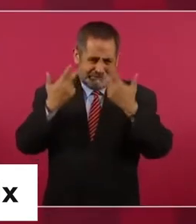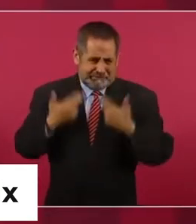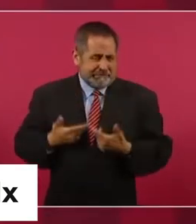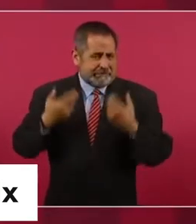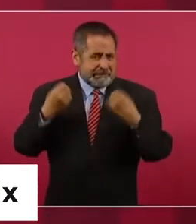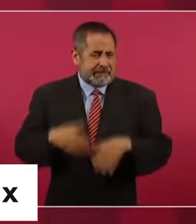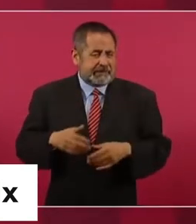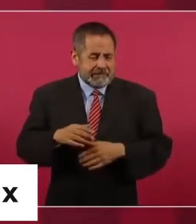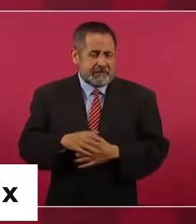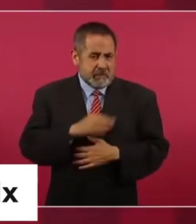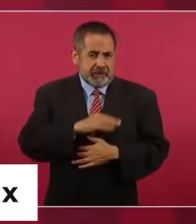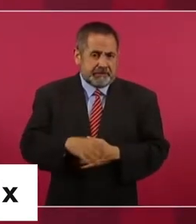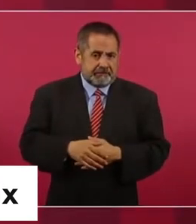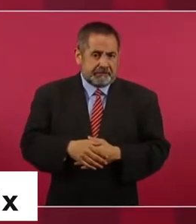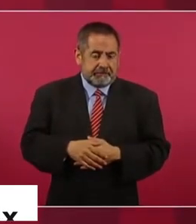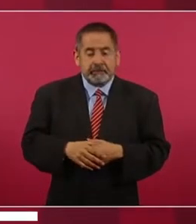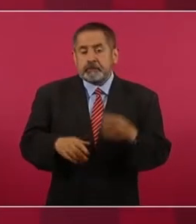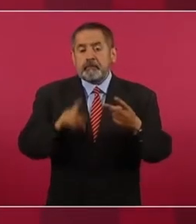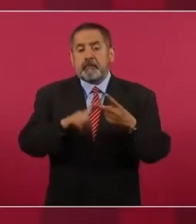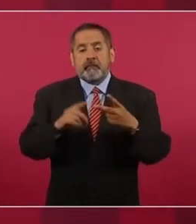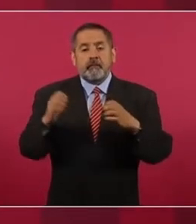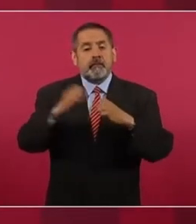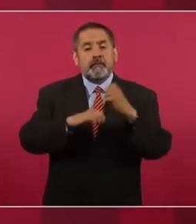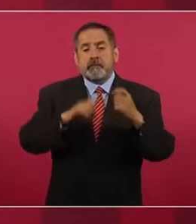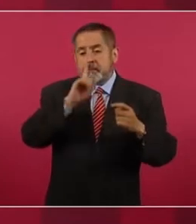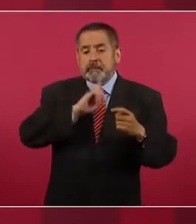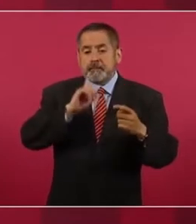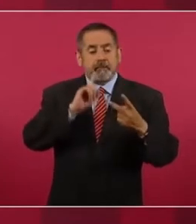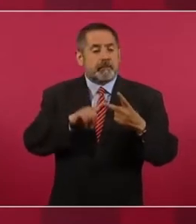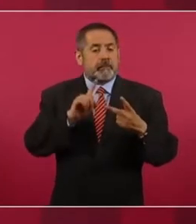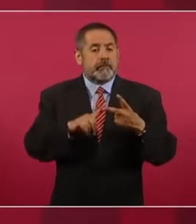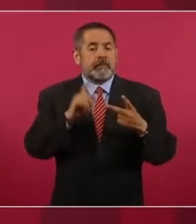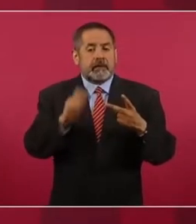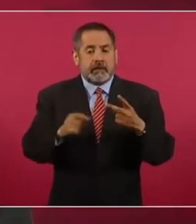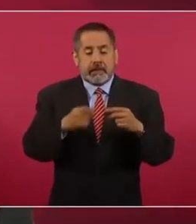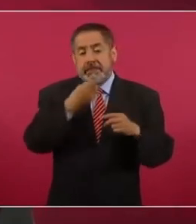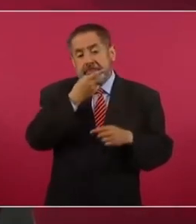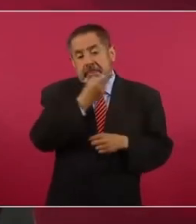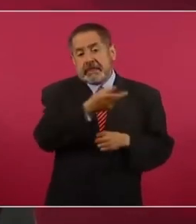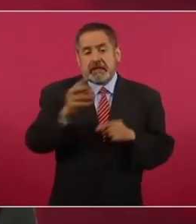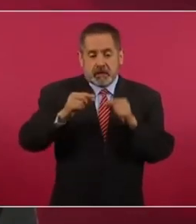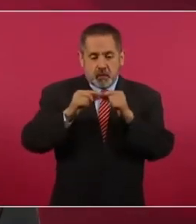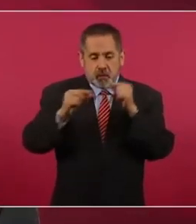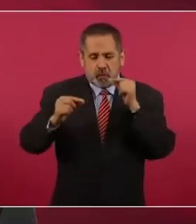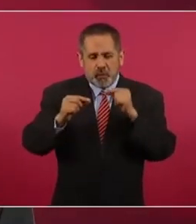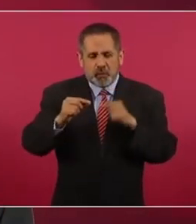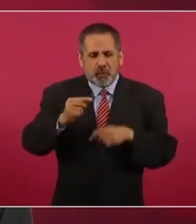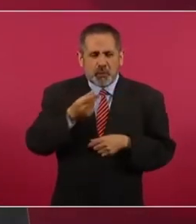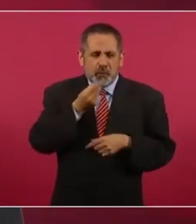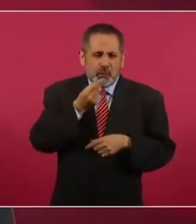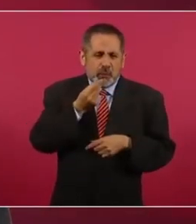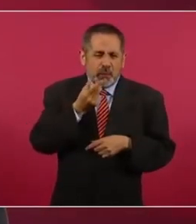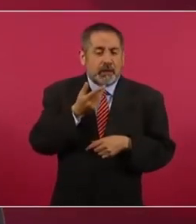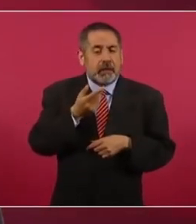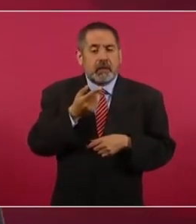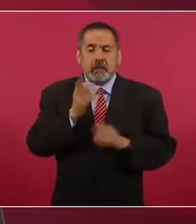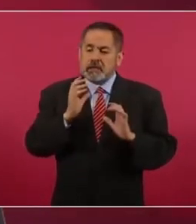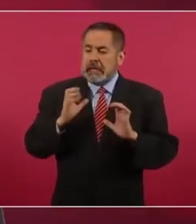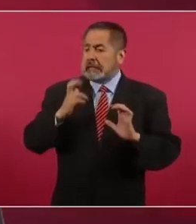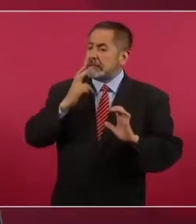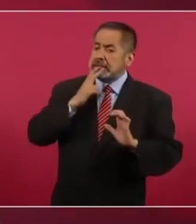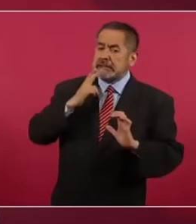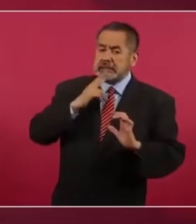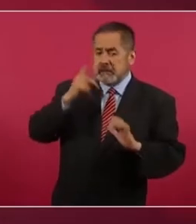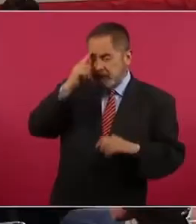La segunda cosa de la mentira es que plantean que los vapeadores y cigarrillos electrónicos son una medida útil